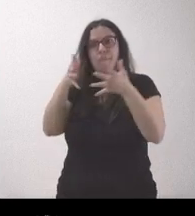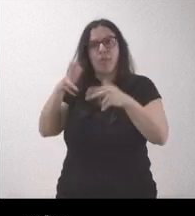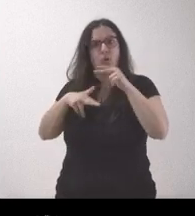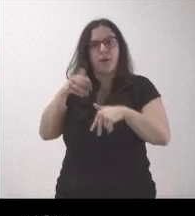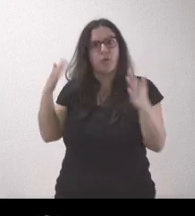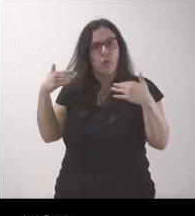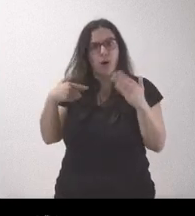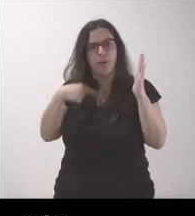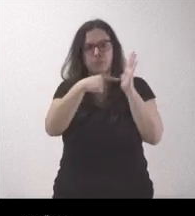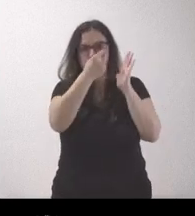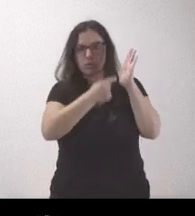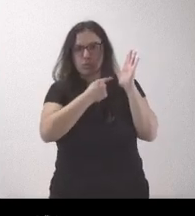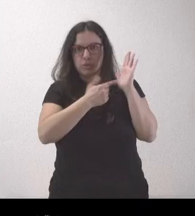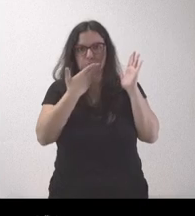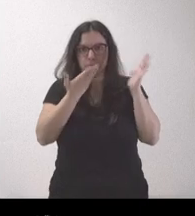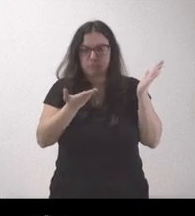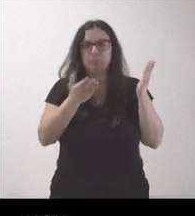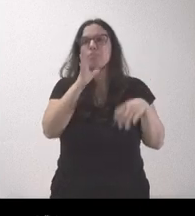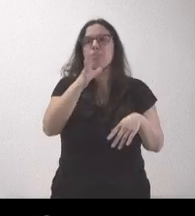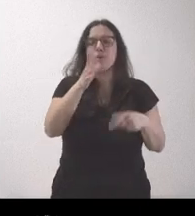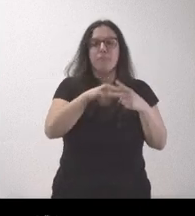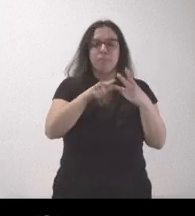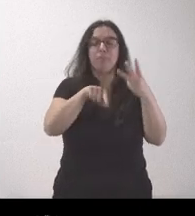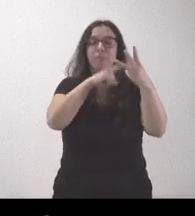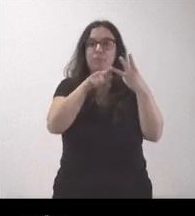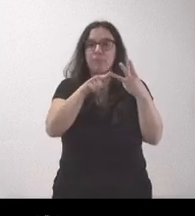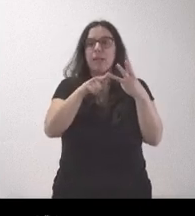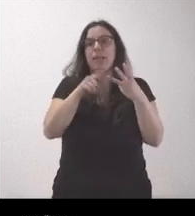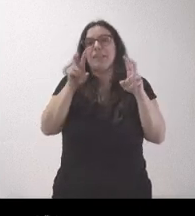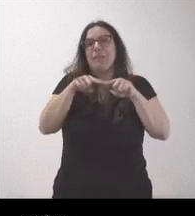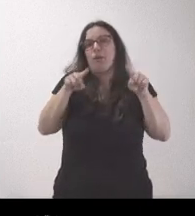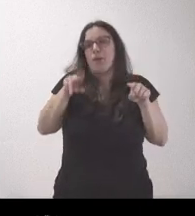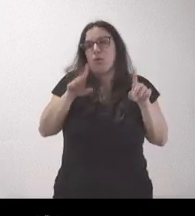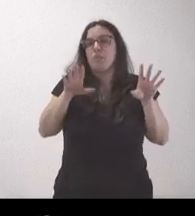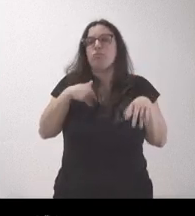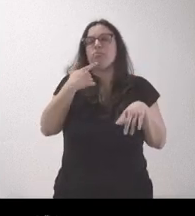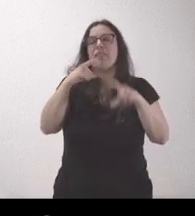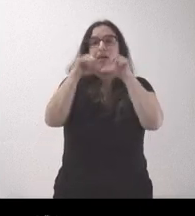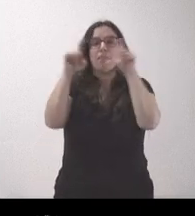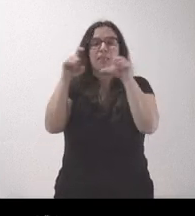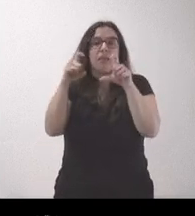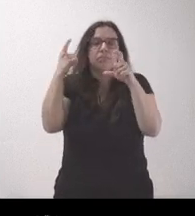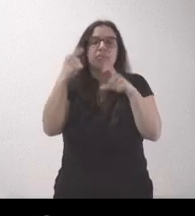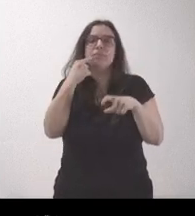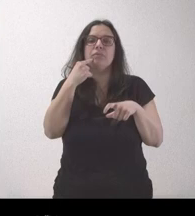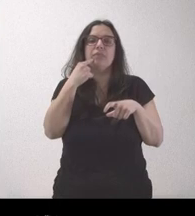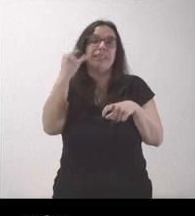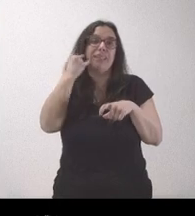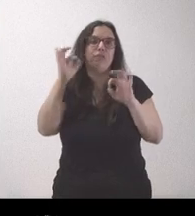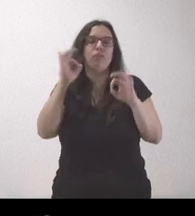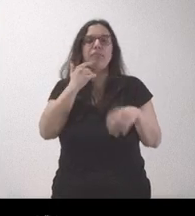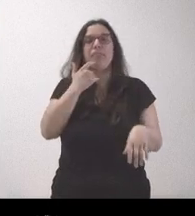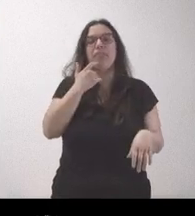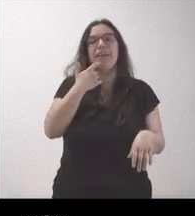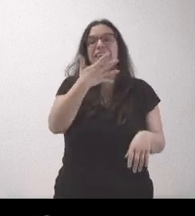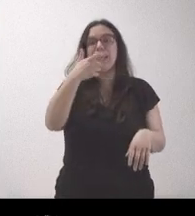debe? Y, por último, aunque no sea una cuestión exclusivamente de Segovia, según un operador de telefonía, 500 municipios de Castilla y León van